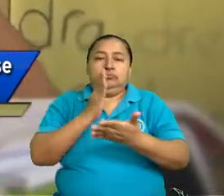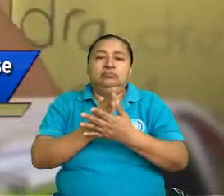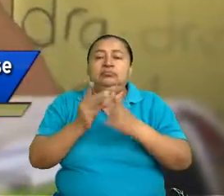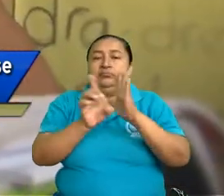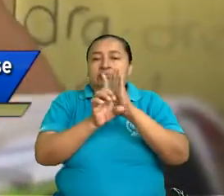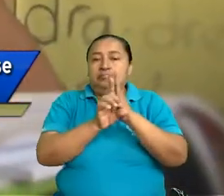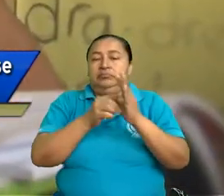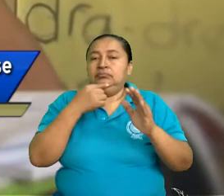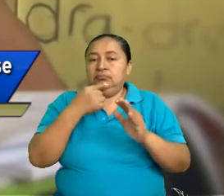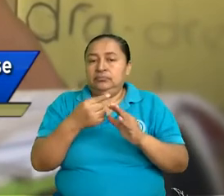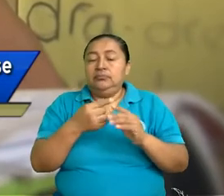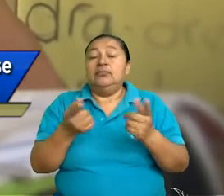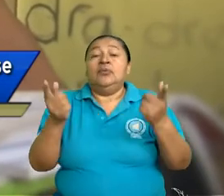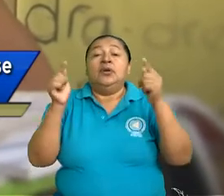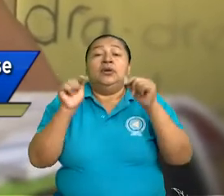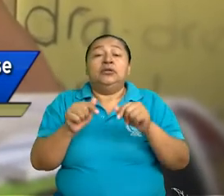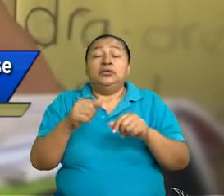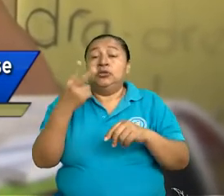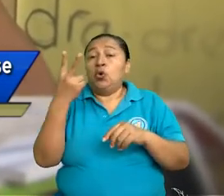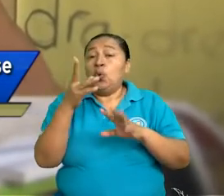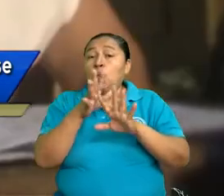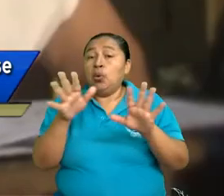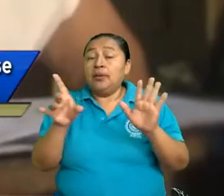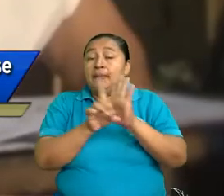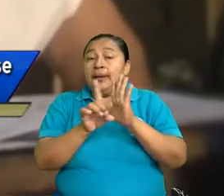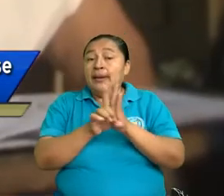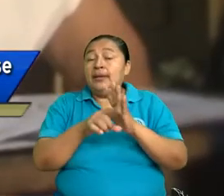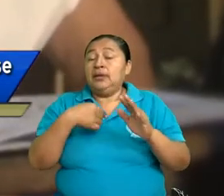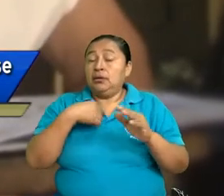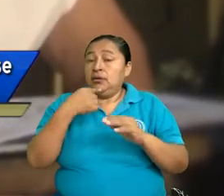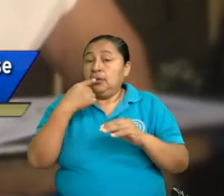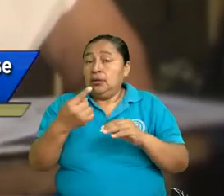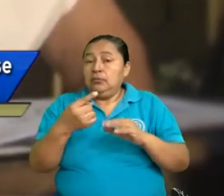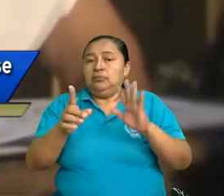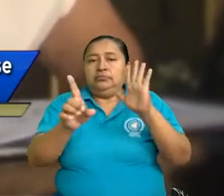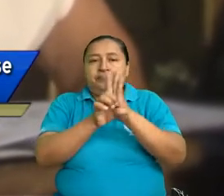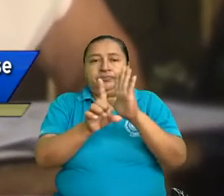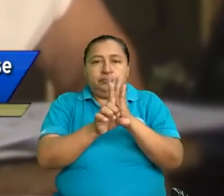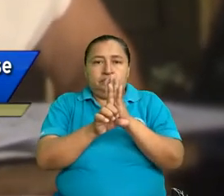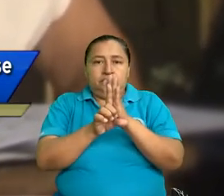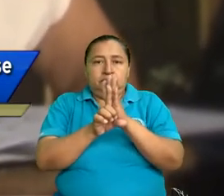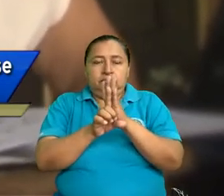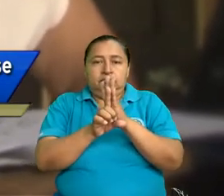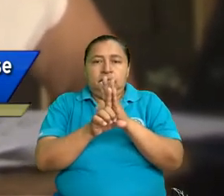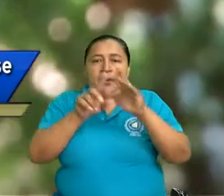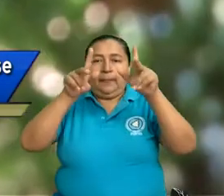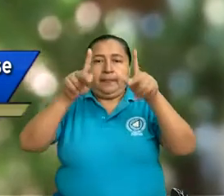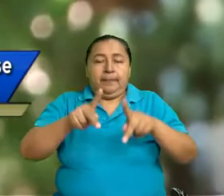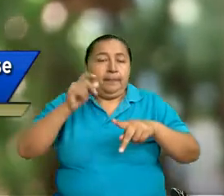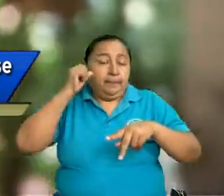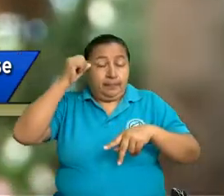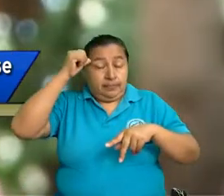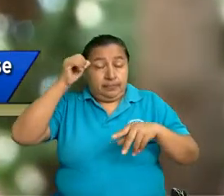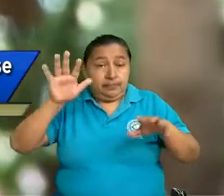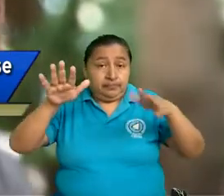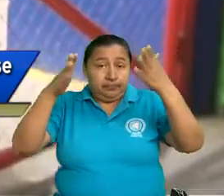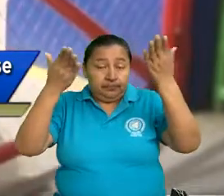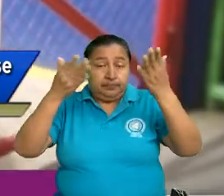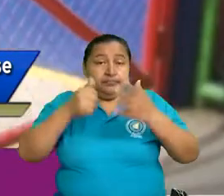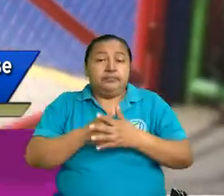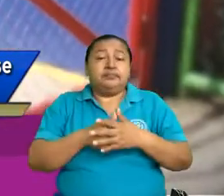legislación. Entonces, estas dos últimas leyes que estoy mencionando, la Ley de las Personas Adultas Mayores